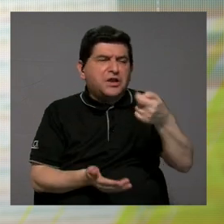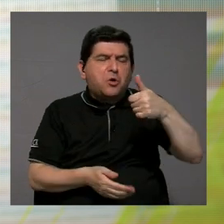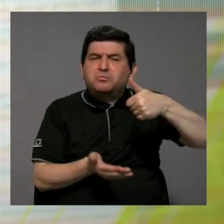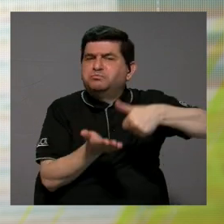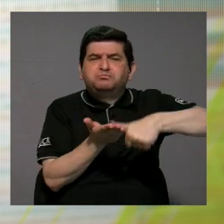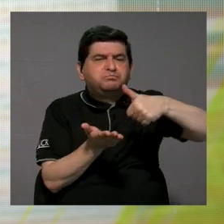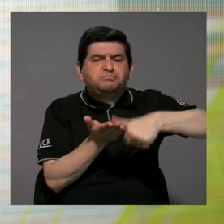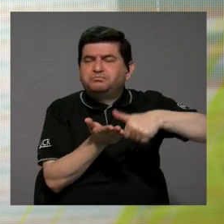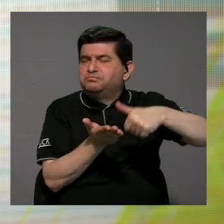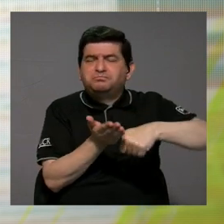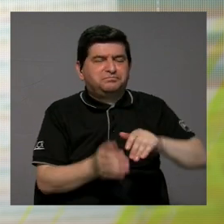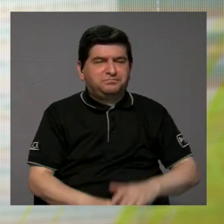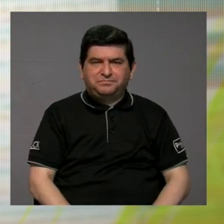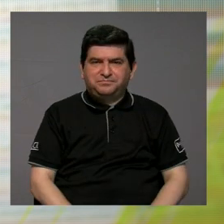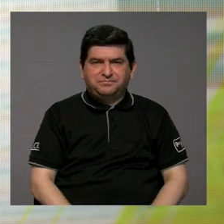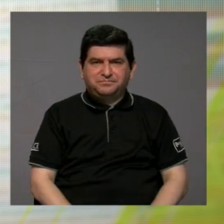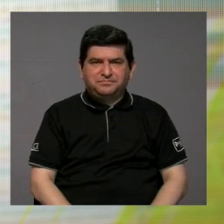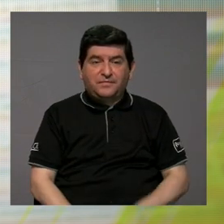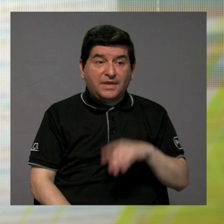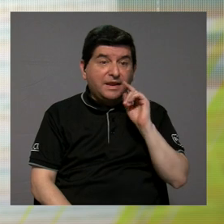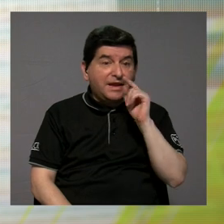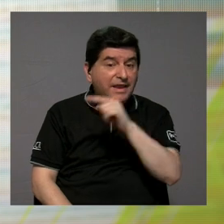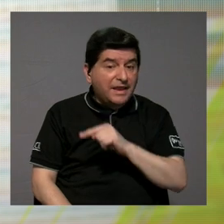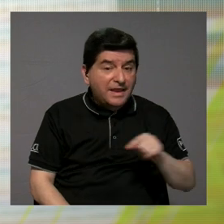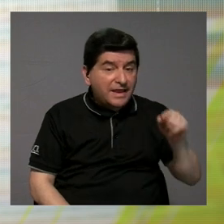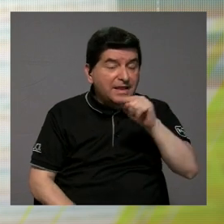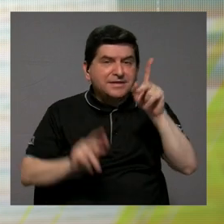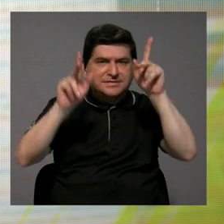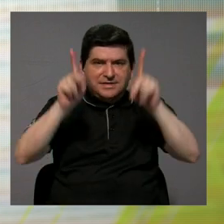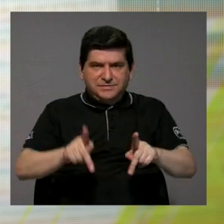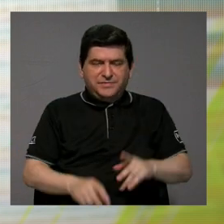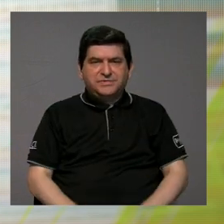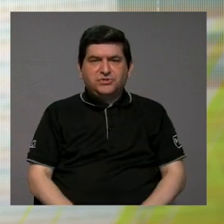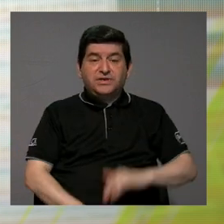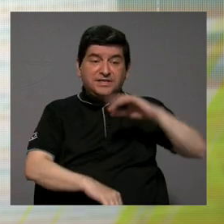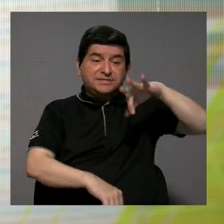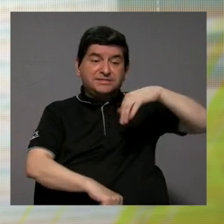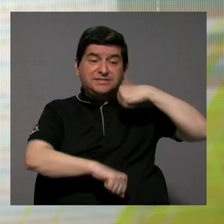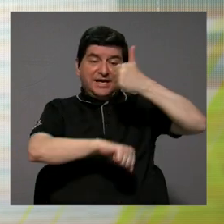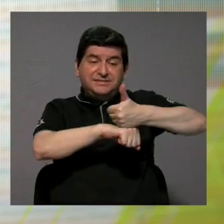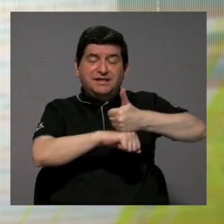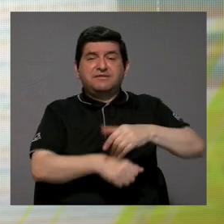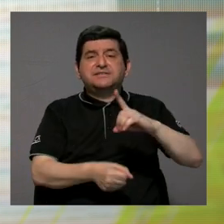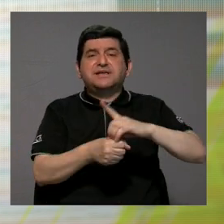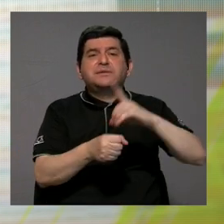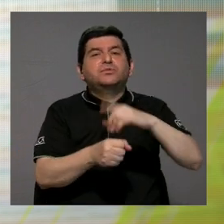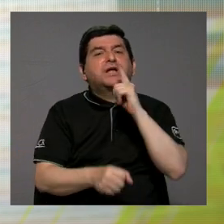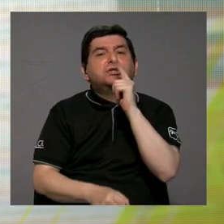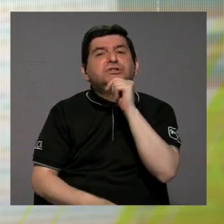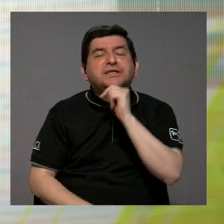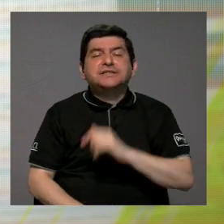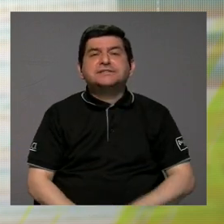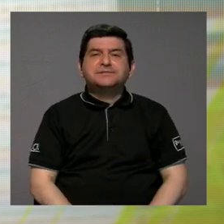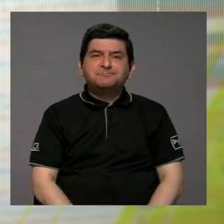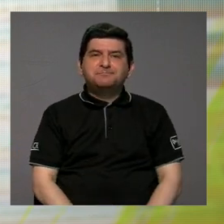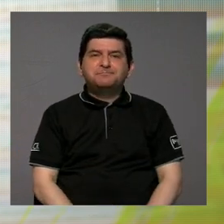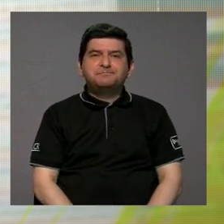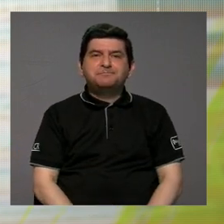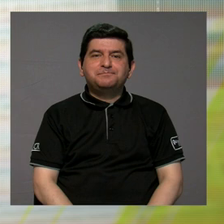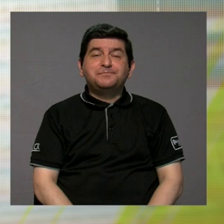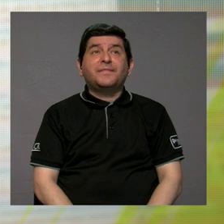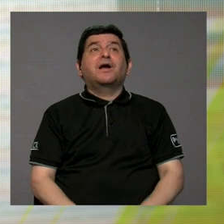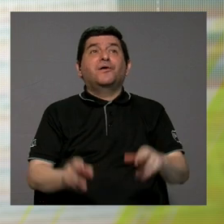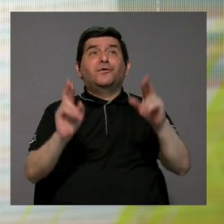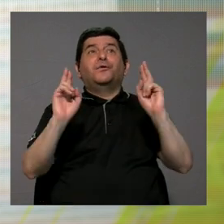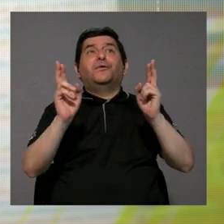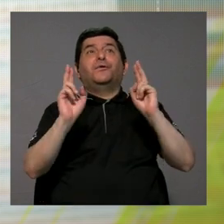vota muy poco en esas elecciones. Y esas son las personas que finalmente eligen quienes van para diputados y diputadas. Entonces, sí,